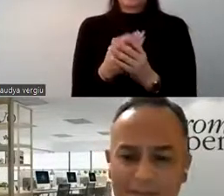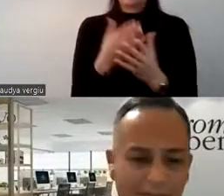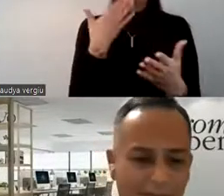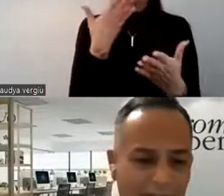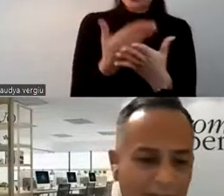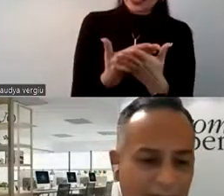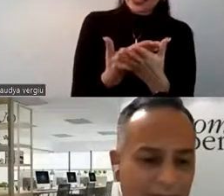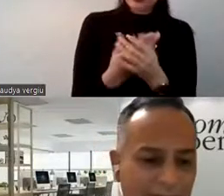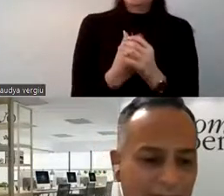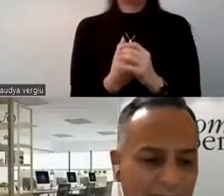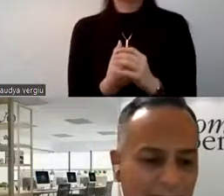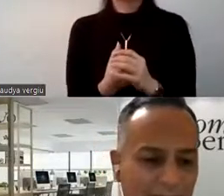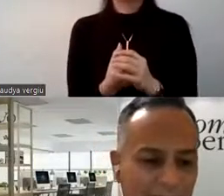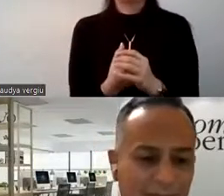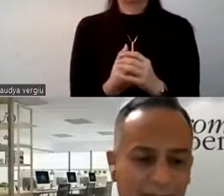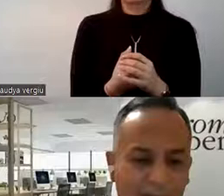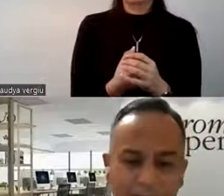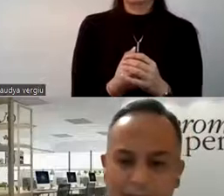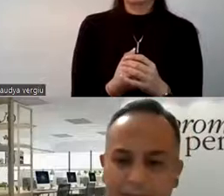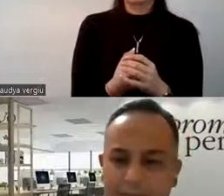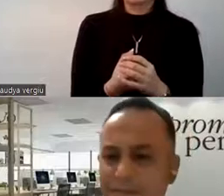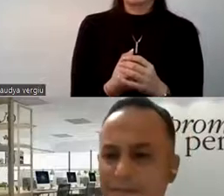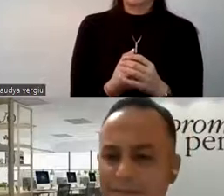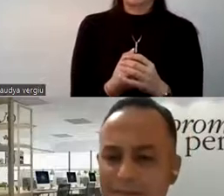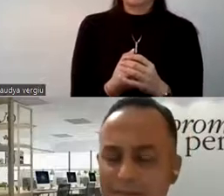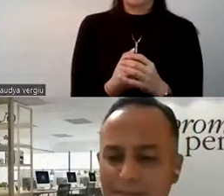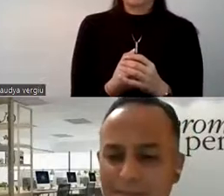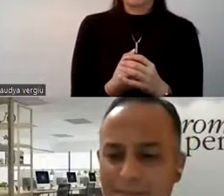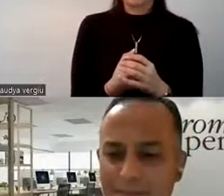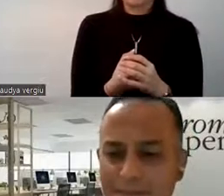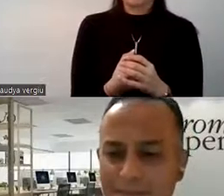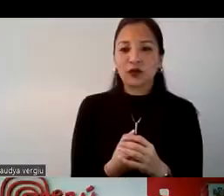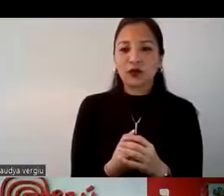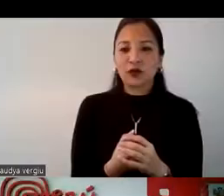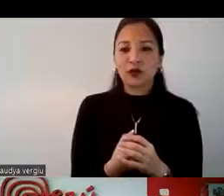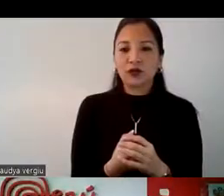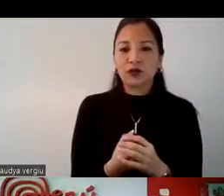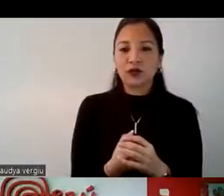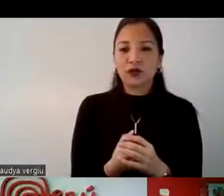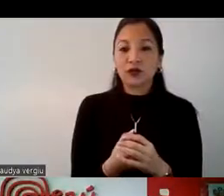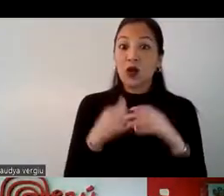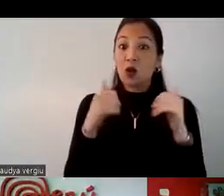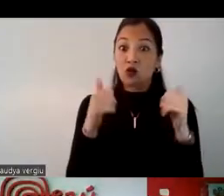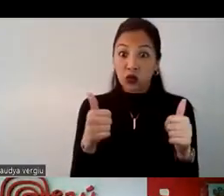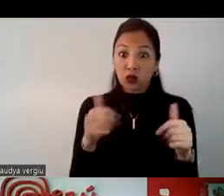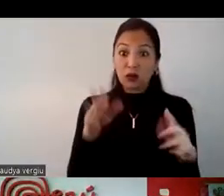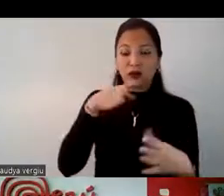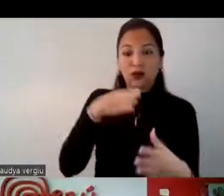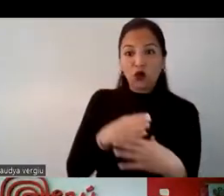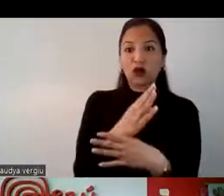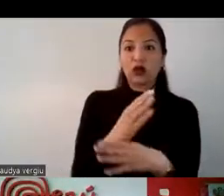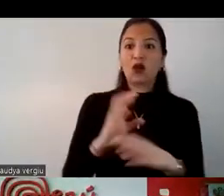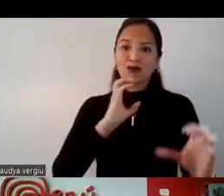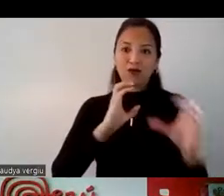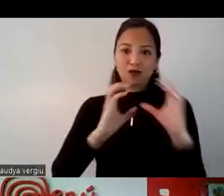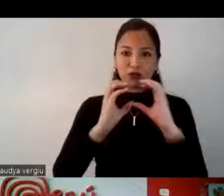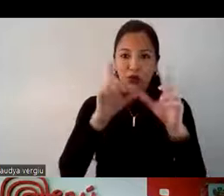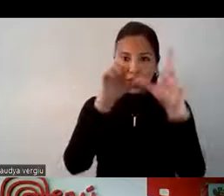gracias Luis Alberto, muchas gracias Gustavo por la presentación. Bueno, vamos a continuar con la exposición.